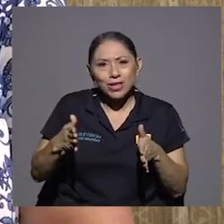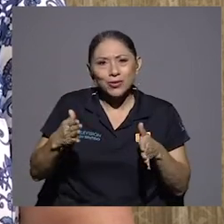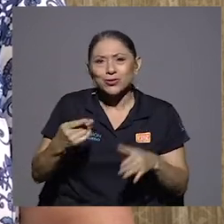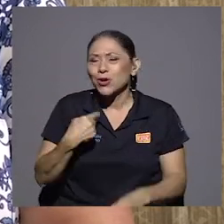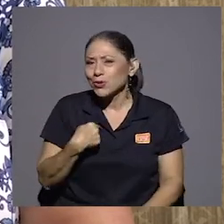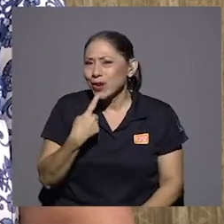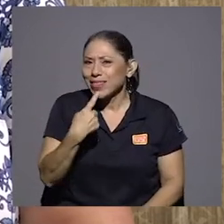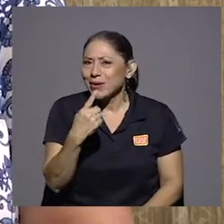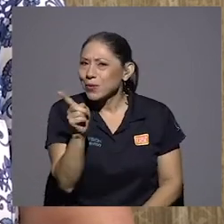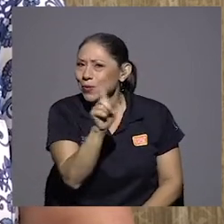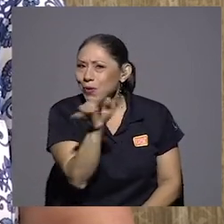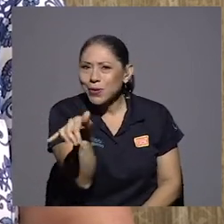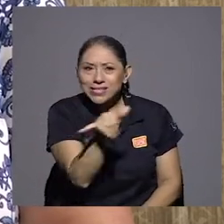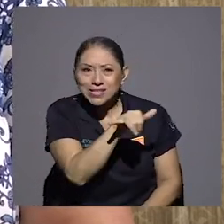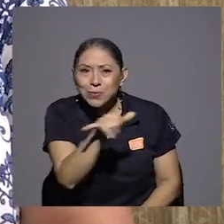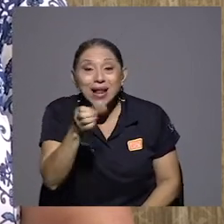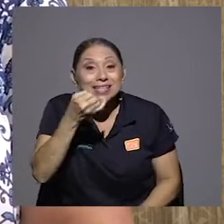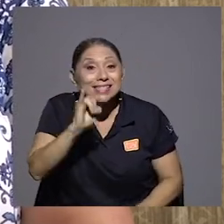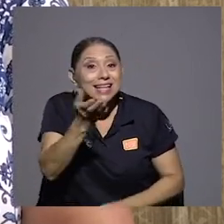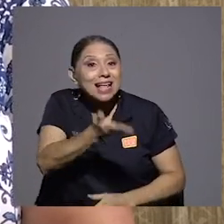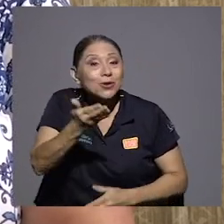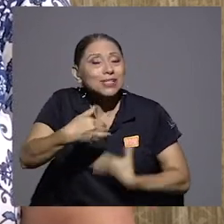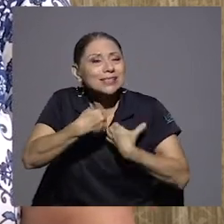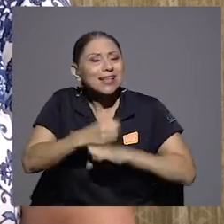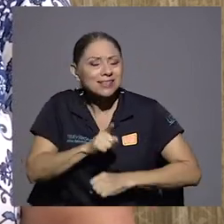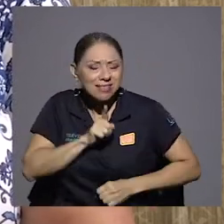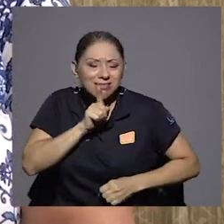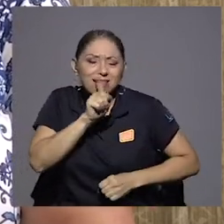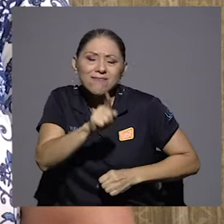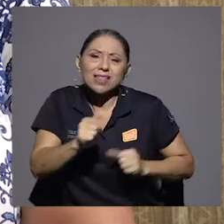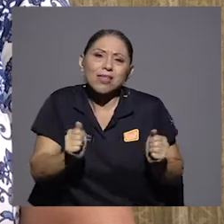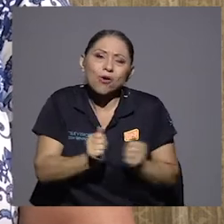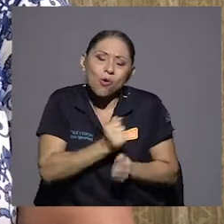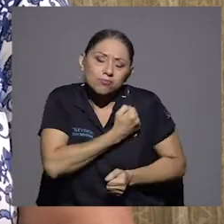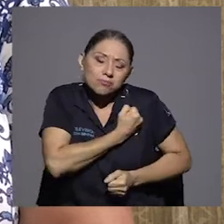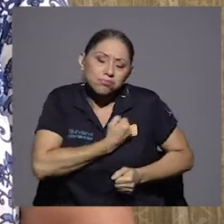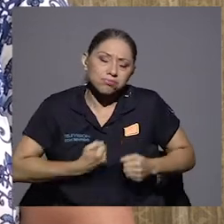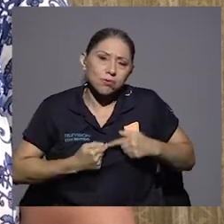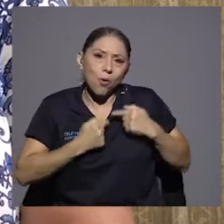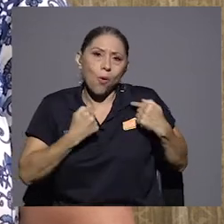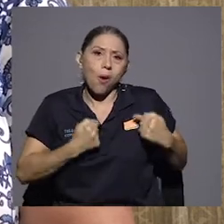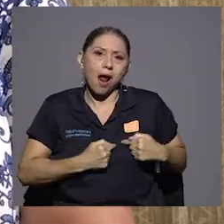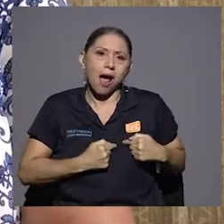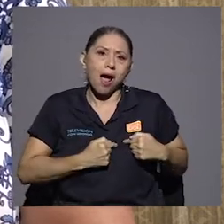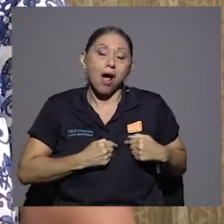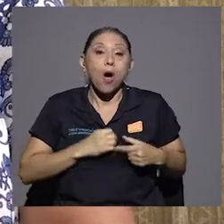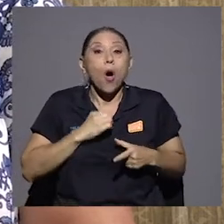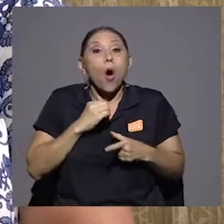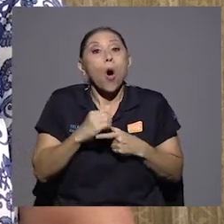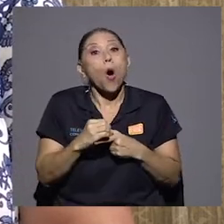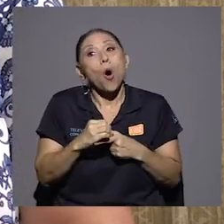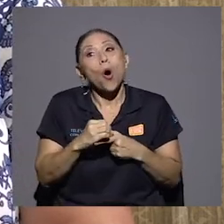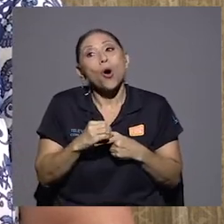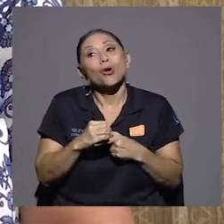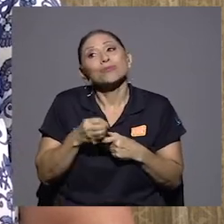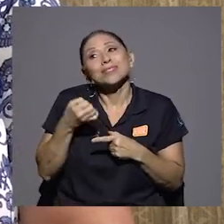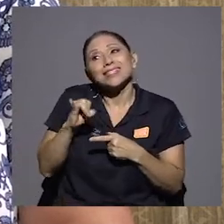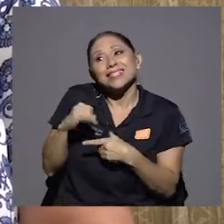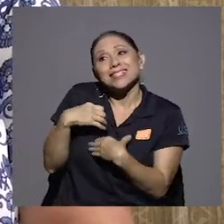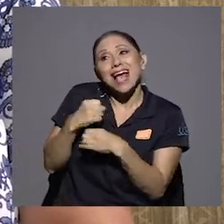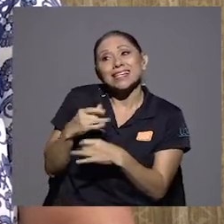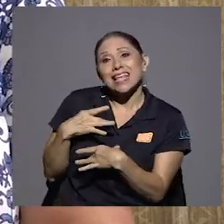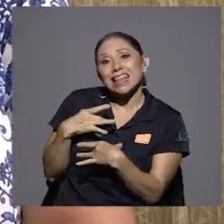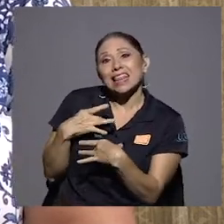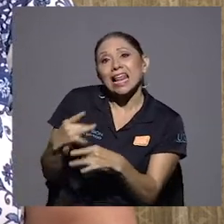es igual cuando se hacen de corazón, o cuando se hacen porque hay un interés particular en llegar al gobierno, o un interés